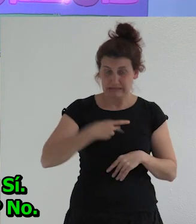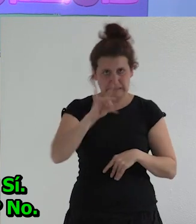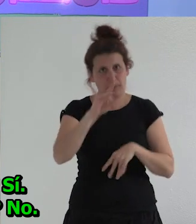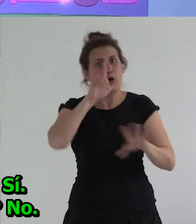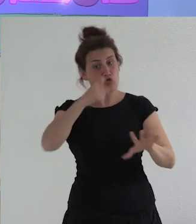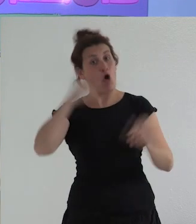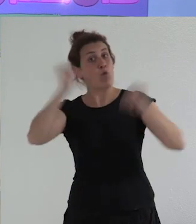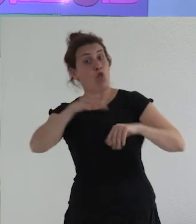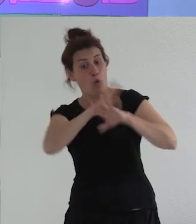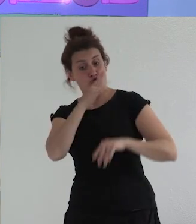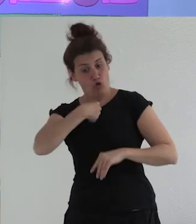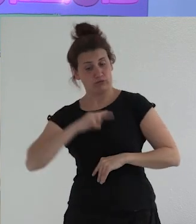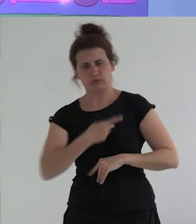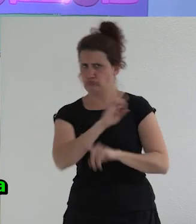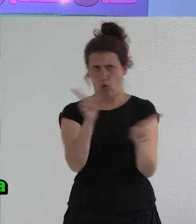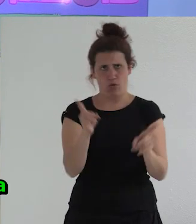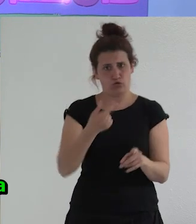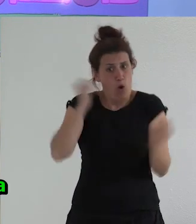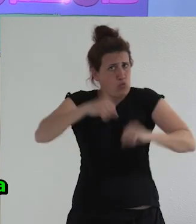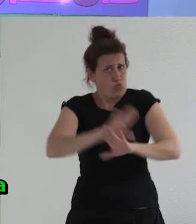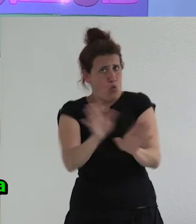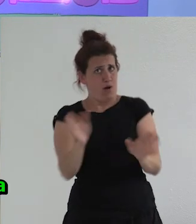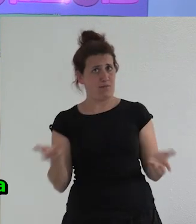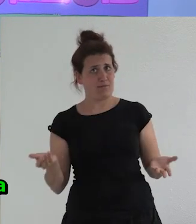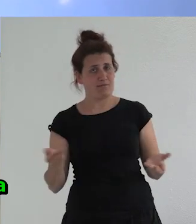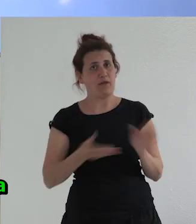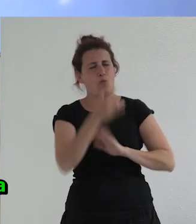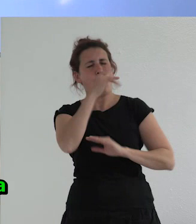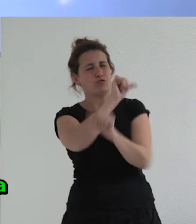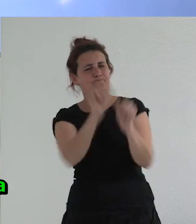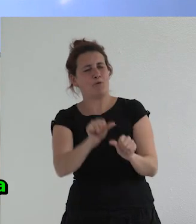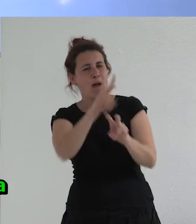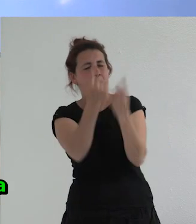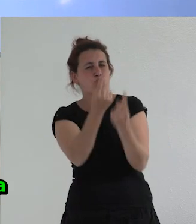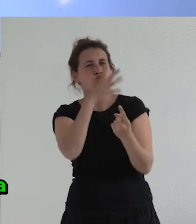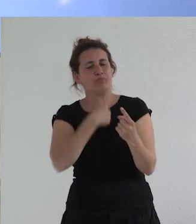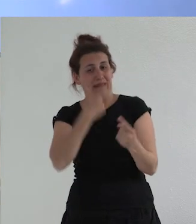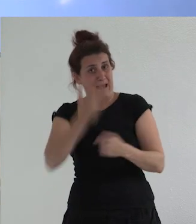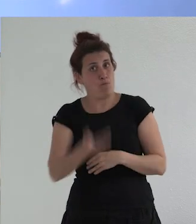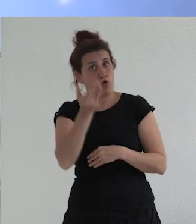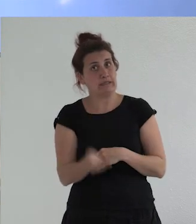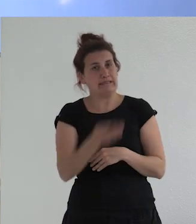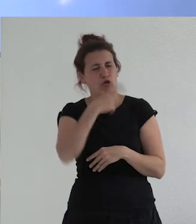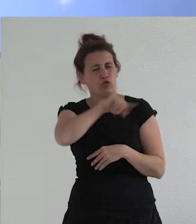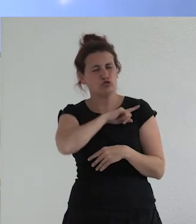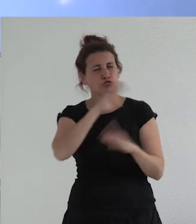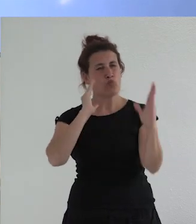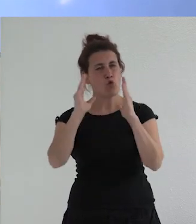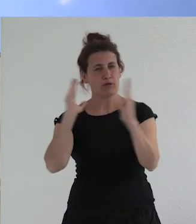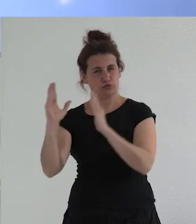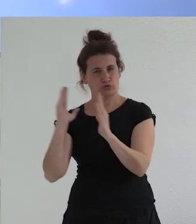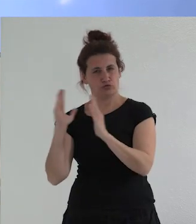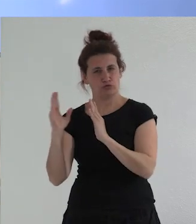no no estoy nada de acuerdo y por eso creo que de alguna forma es importante que podamos tener momentos en los